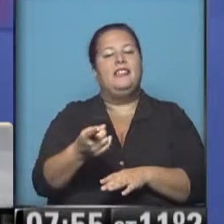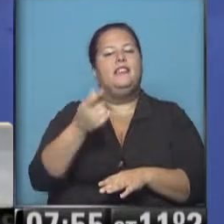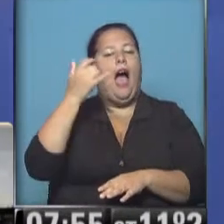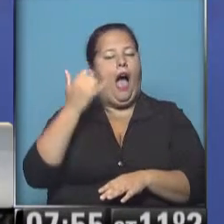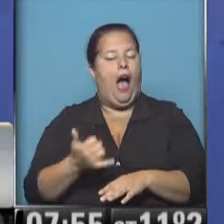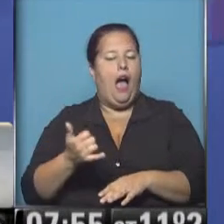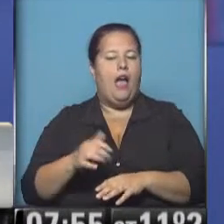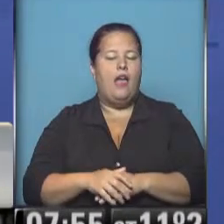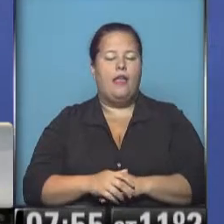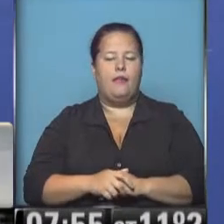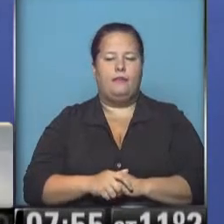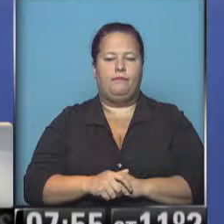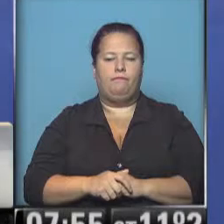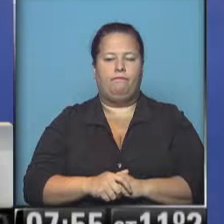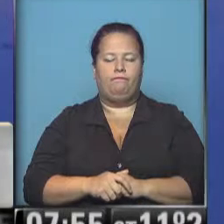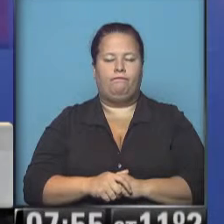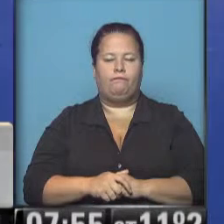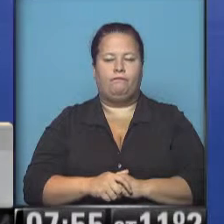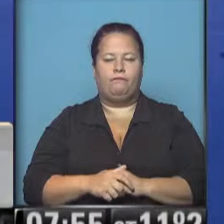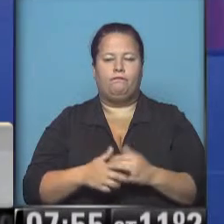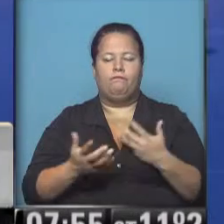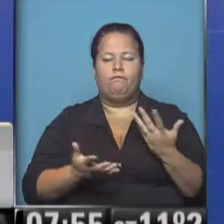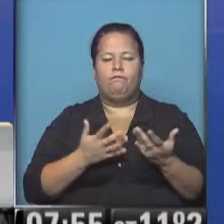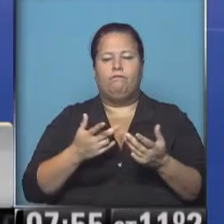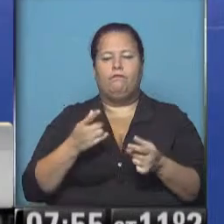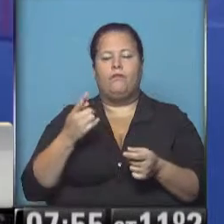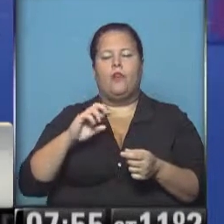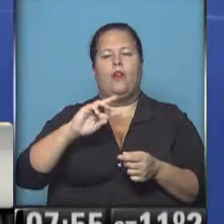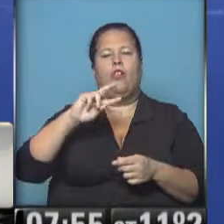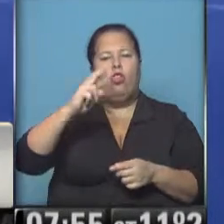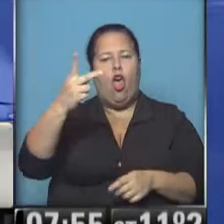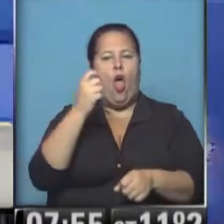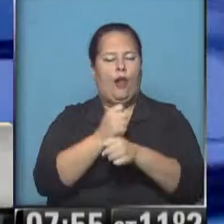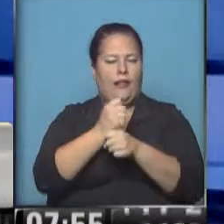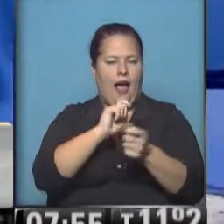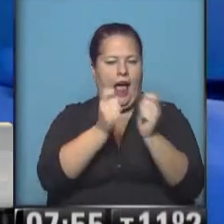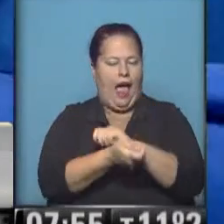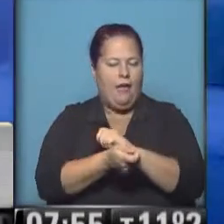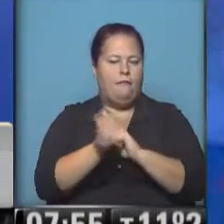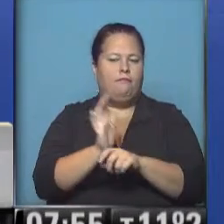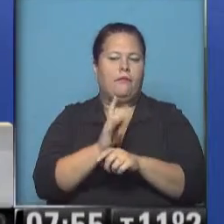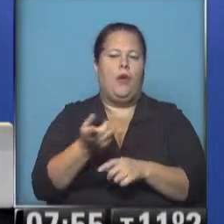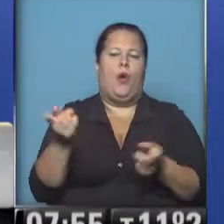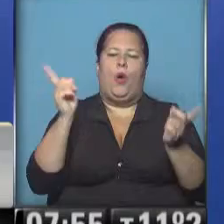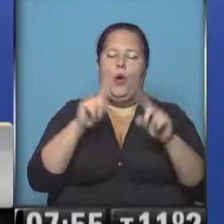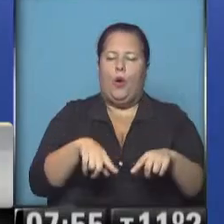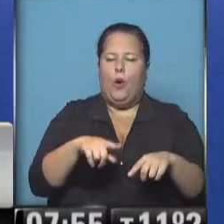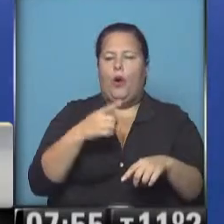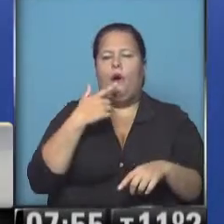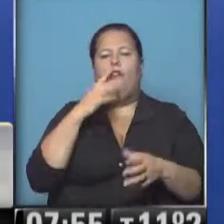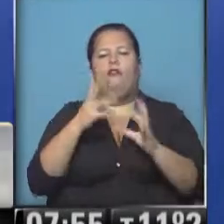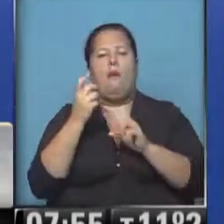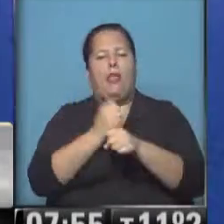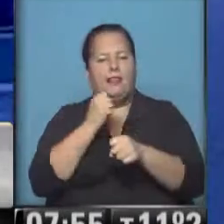una reasignación de tareas, una revalorización de las